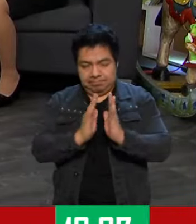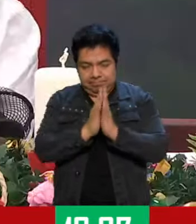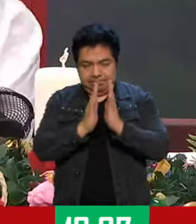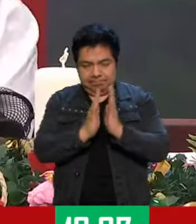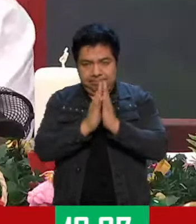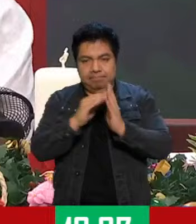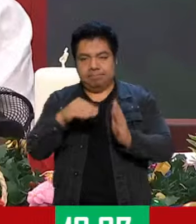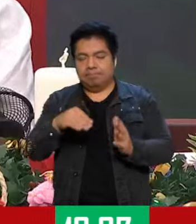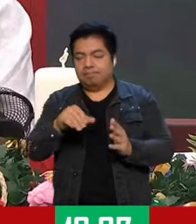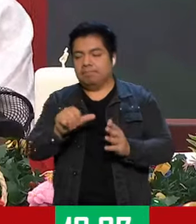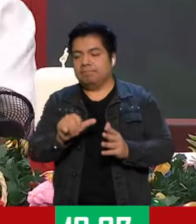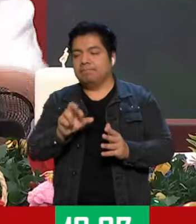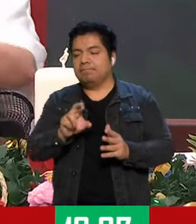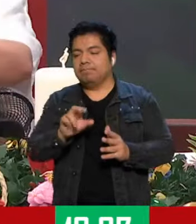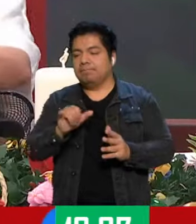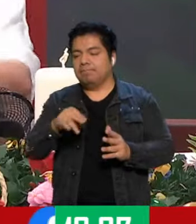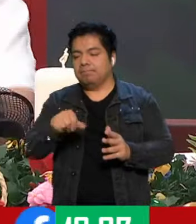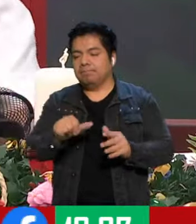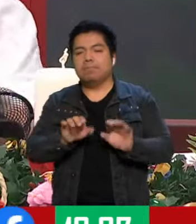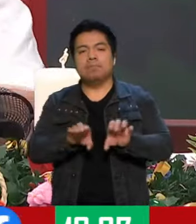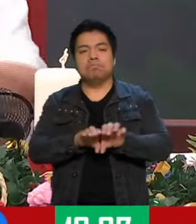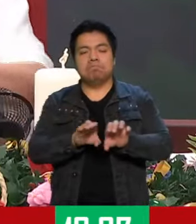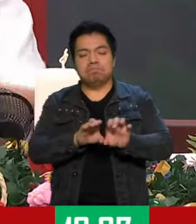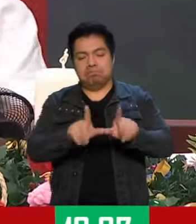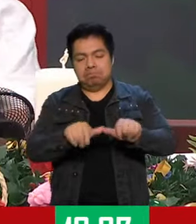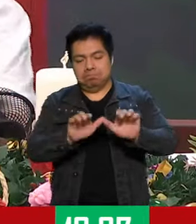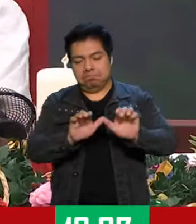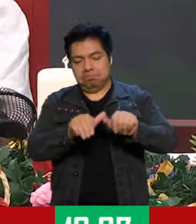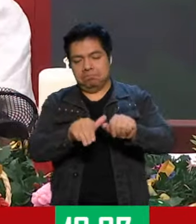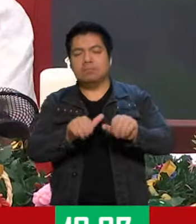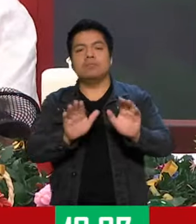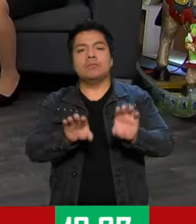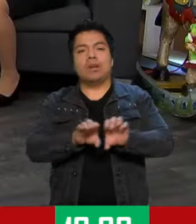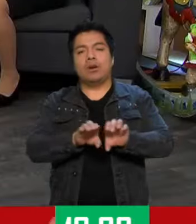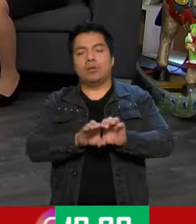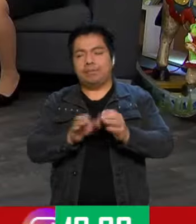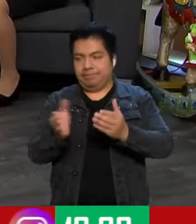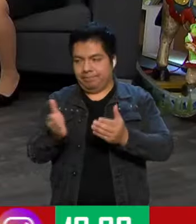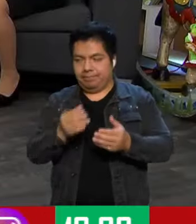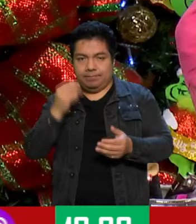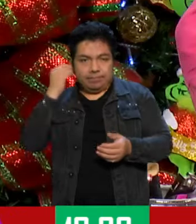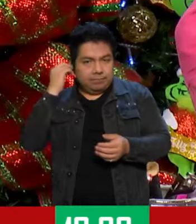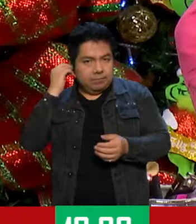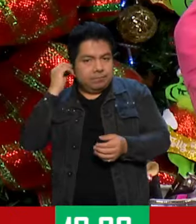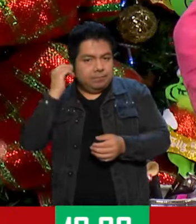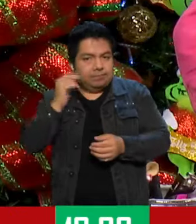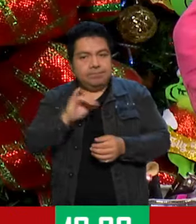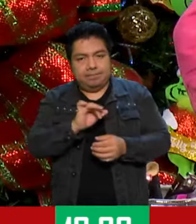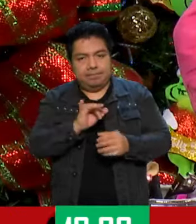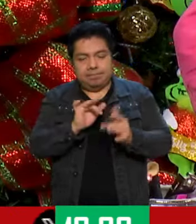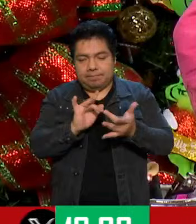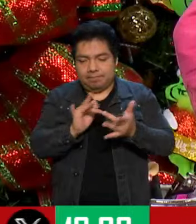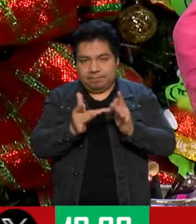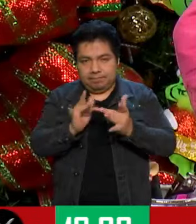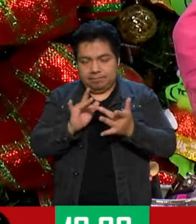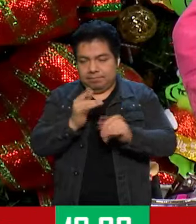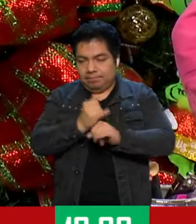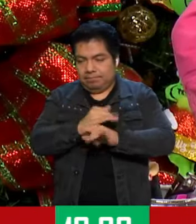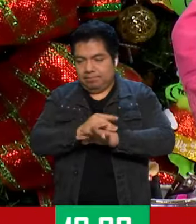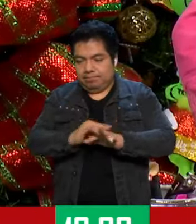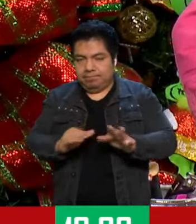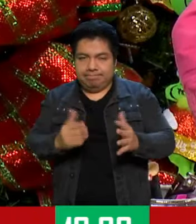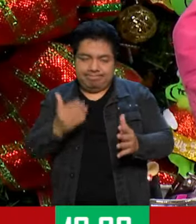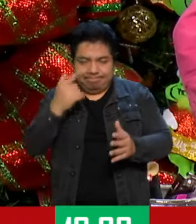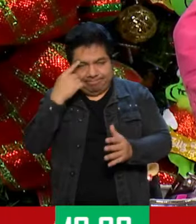Marina, a ver, ¿a qué página le entran para leerle e inscribirse y todo? Efectivamente, creo que las redes sociales ahora son un